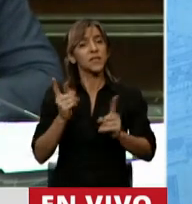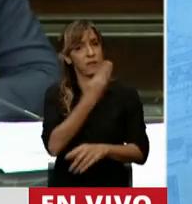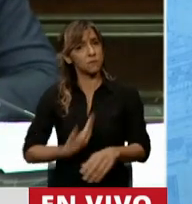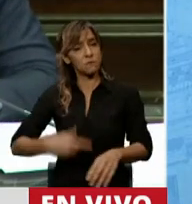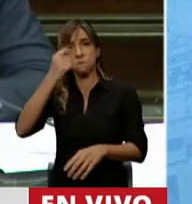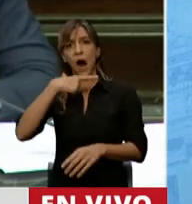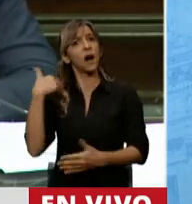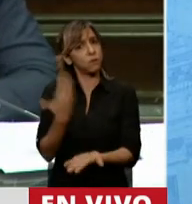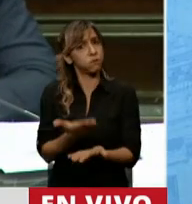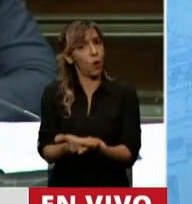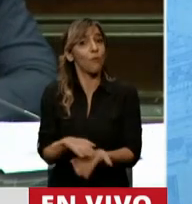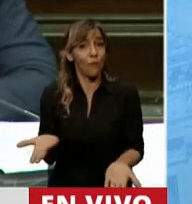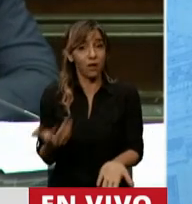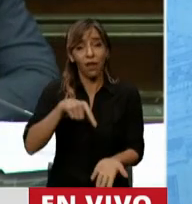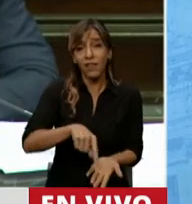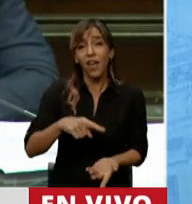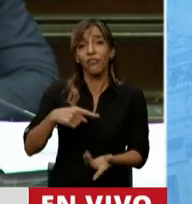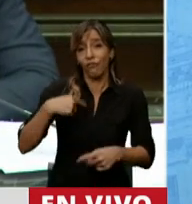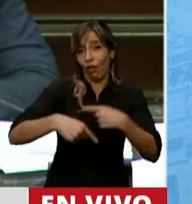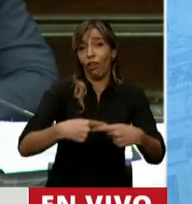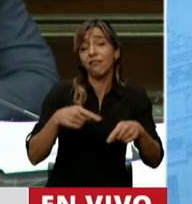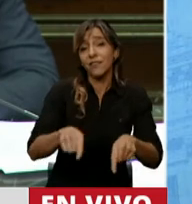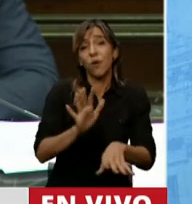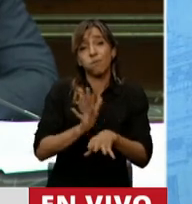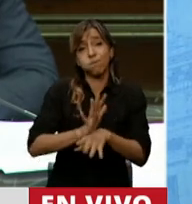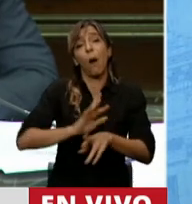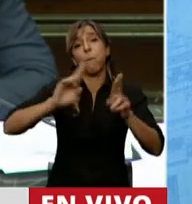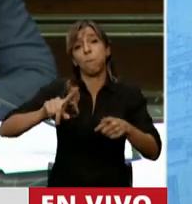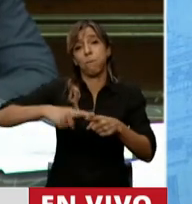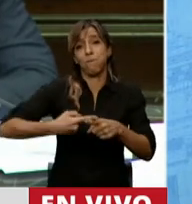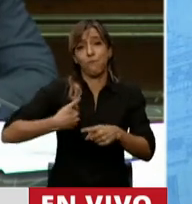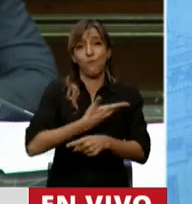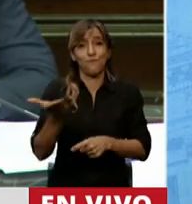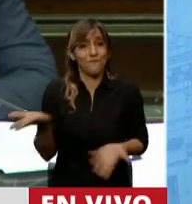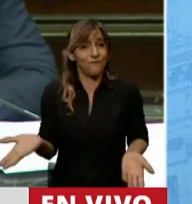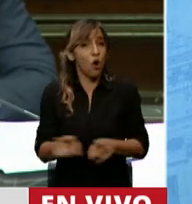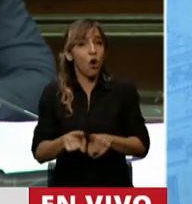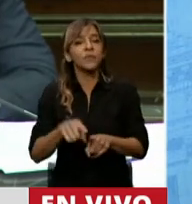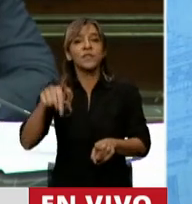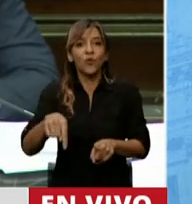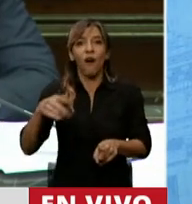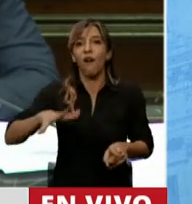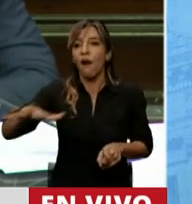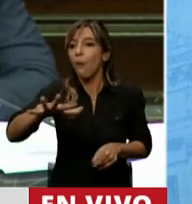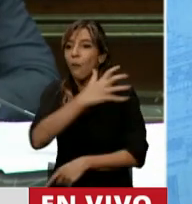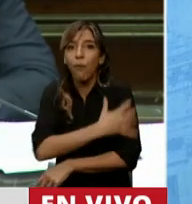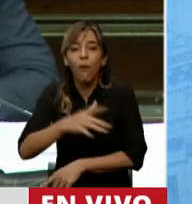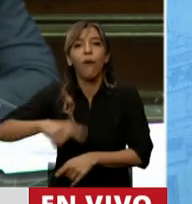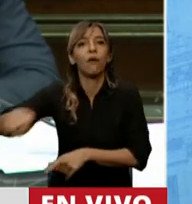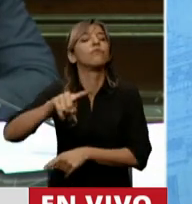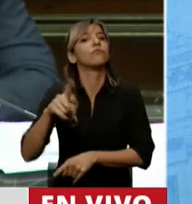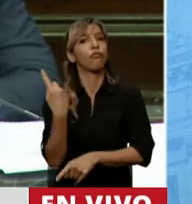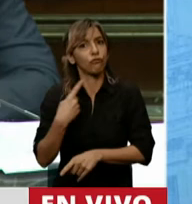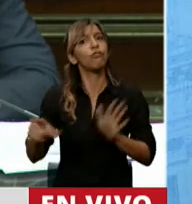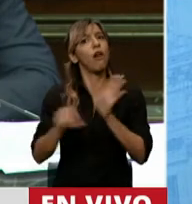Mauricio Macri y es una política de Estado. Al igual que trabajar en la integración social urbana en nuestros barrios populares, ley que